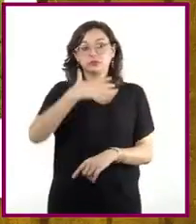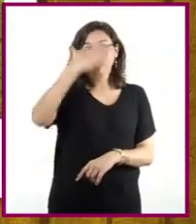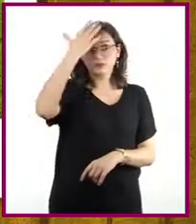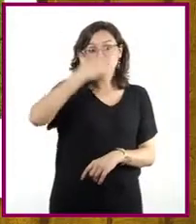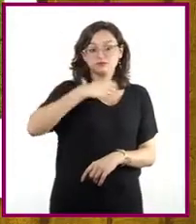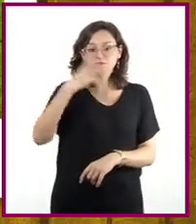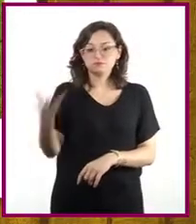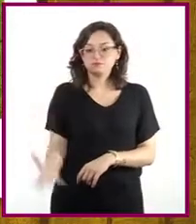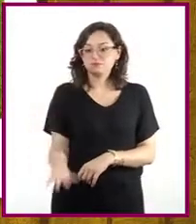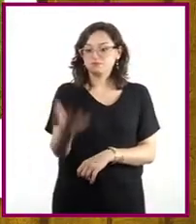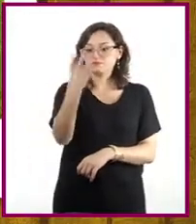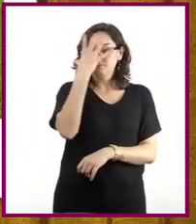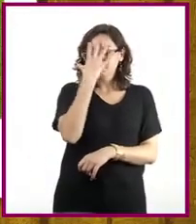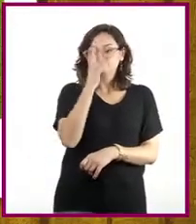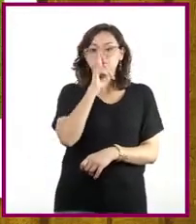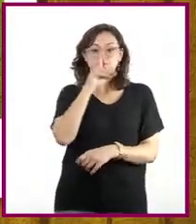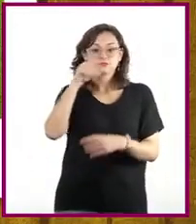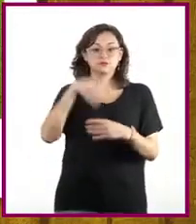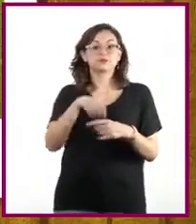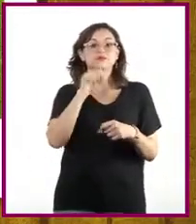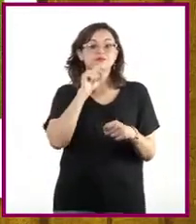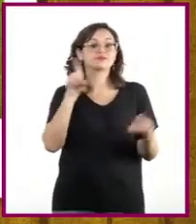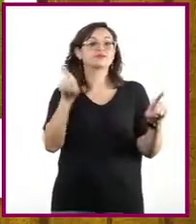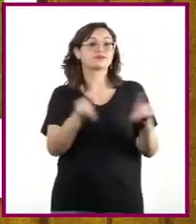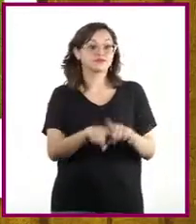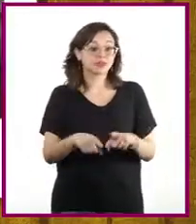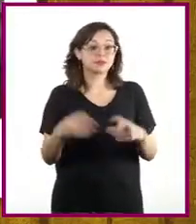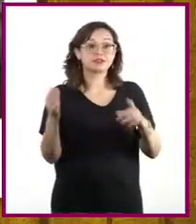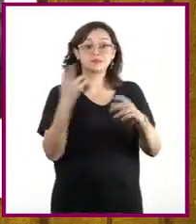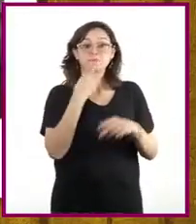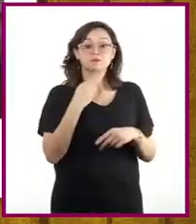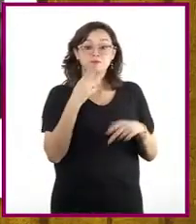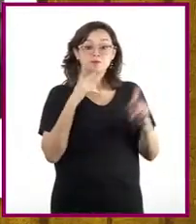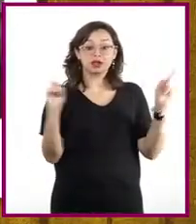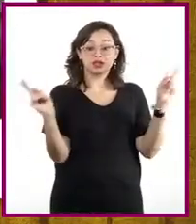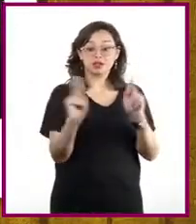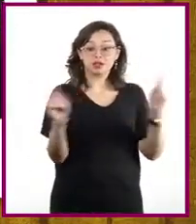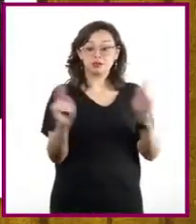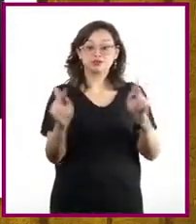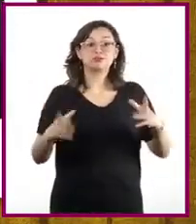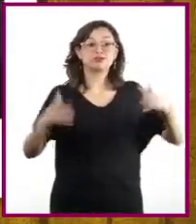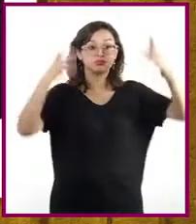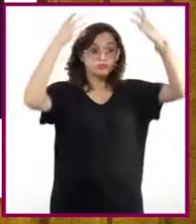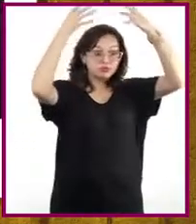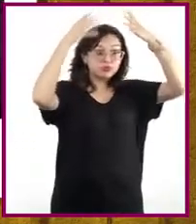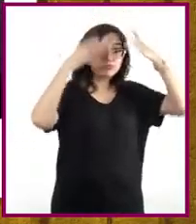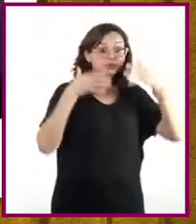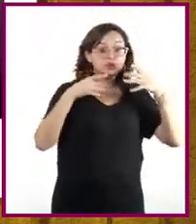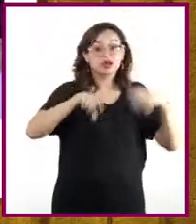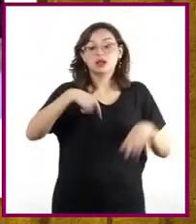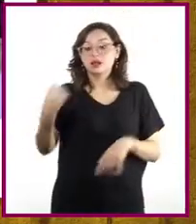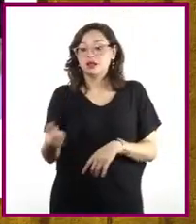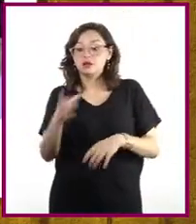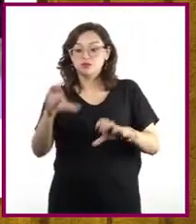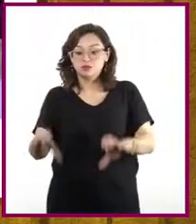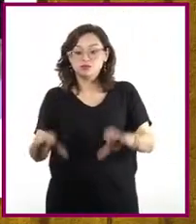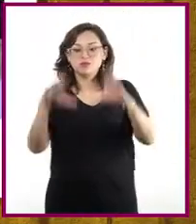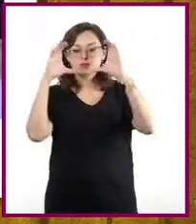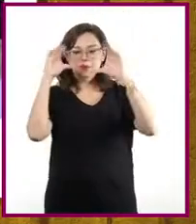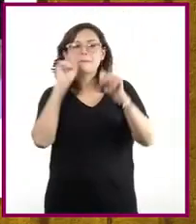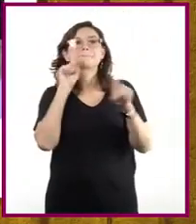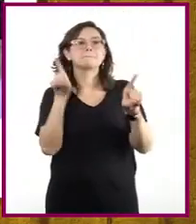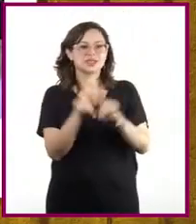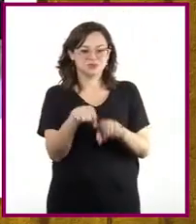cubierta facial que emplea el apicultor en su trabajo y las caretas para gases que utilizan los policías también son llamadas